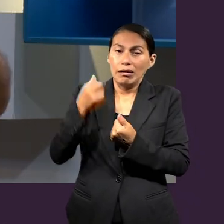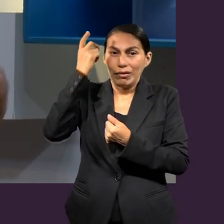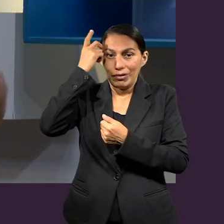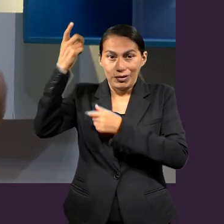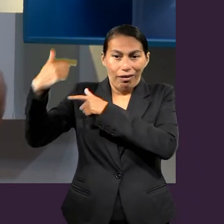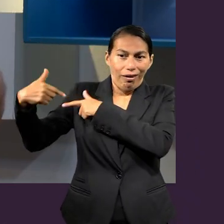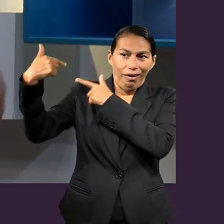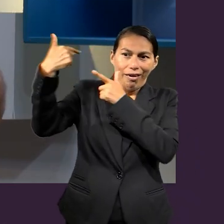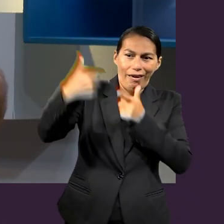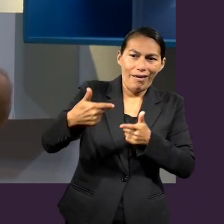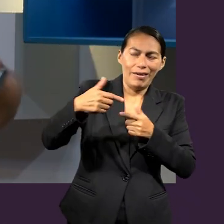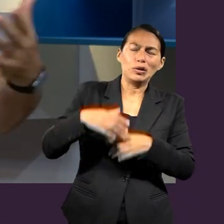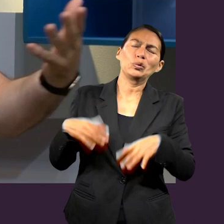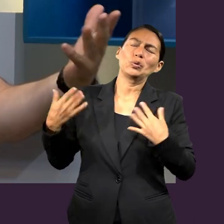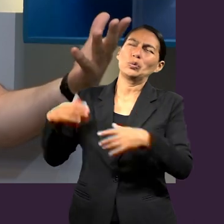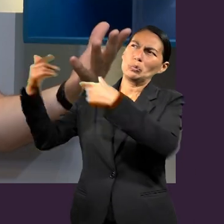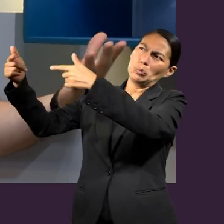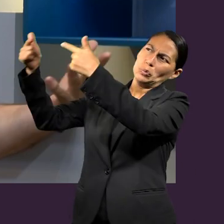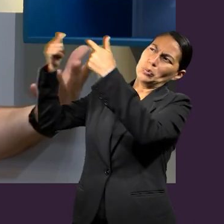heredad de Dios,